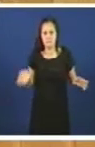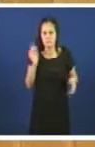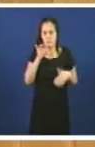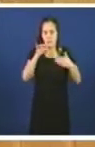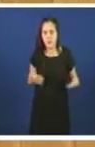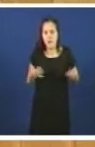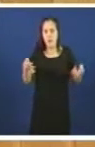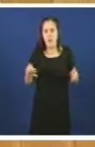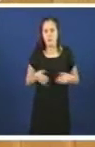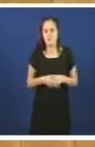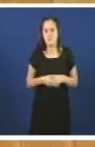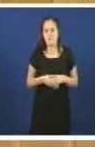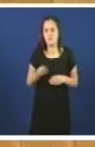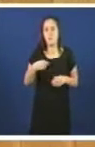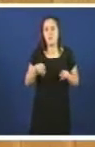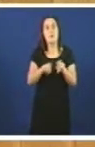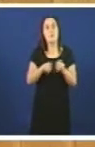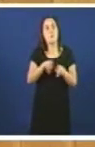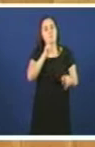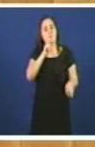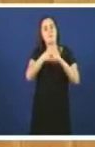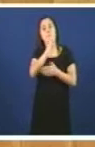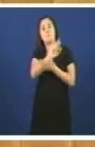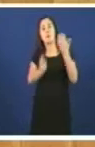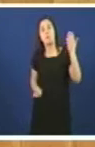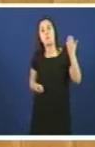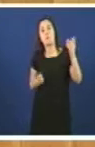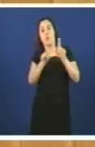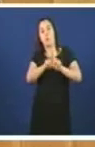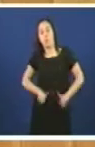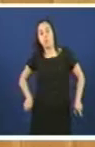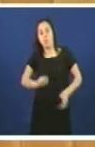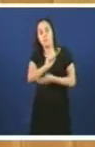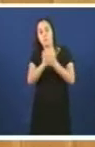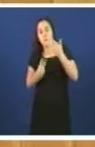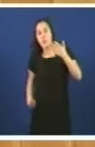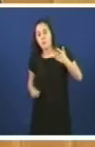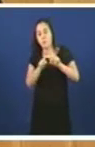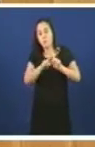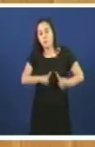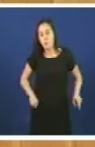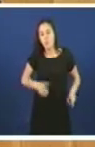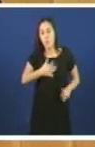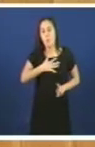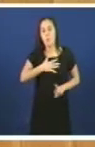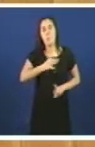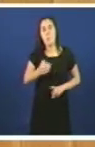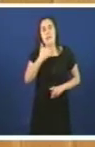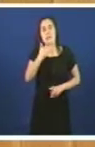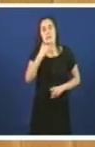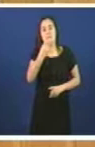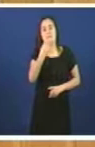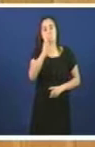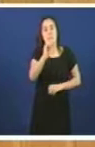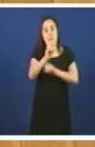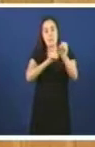bilingüismo armónico do que vostés tanto falan, é aproximadamente 20% do